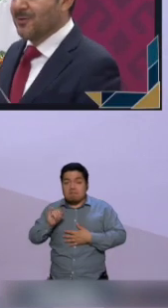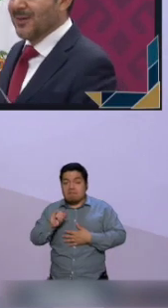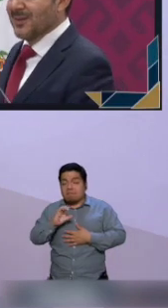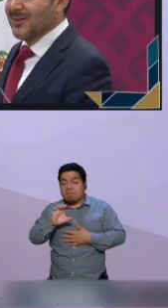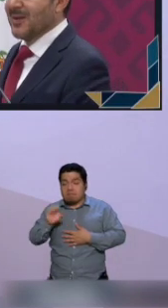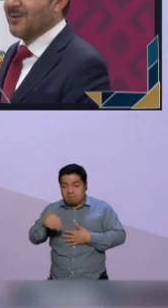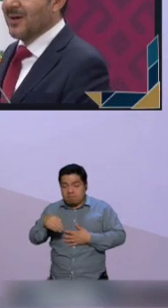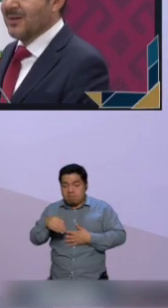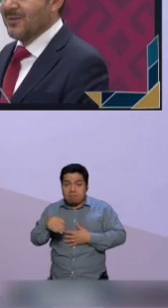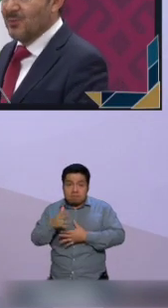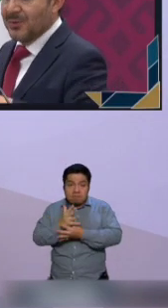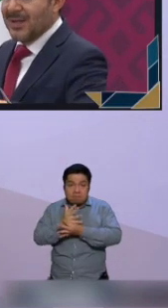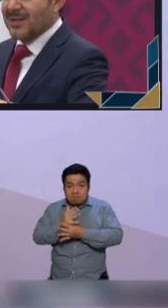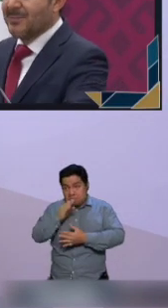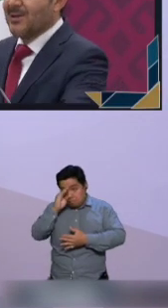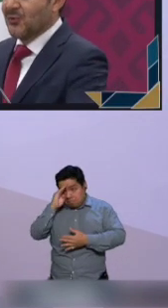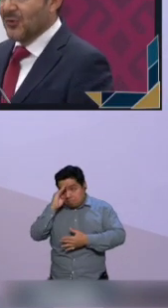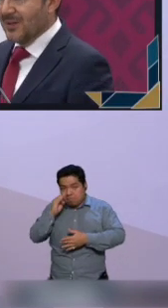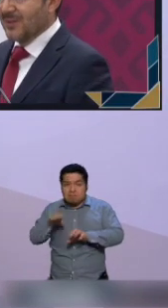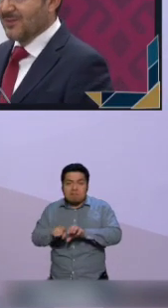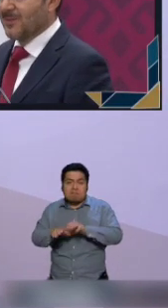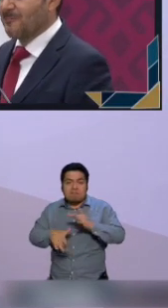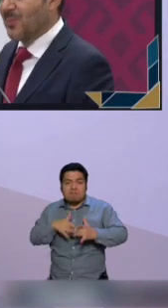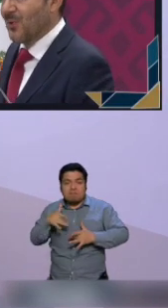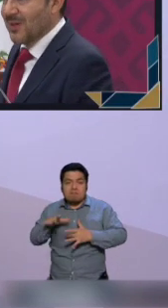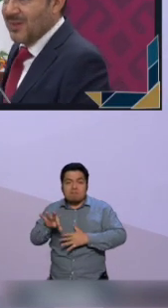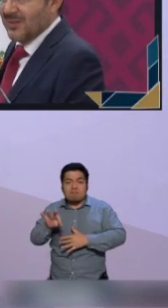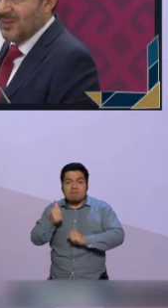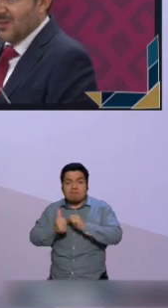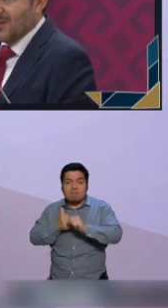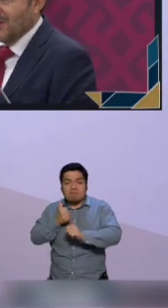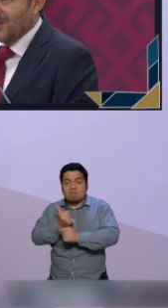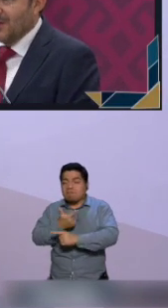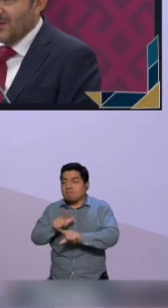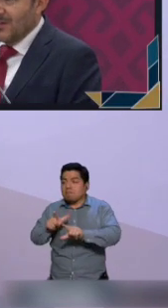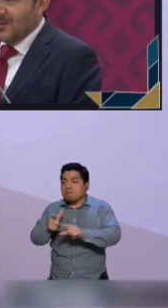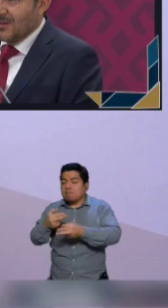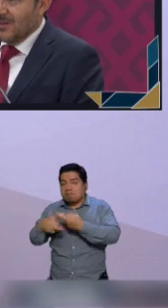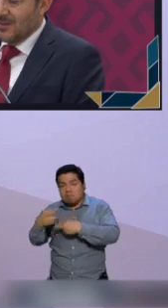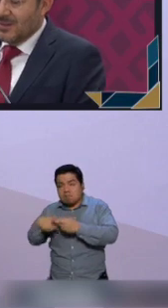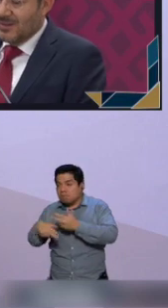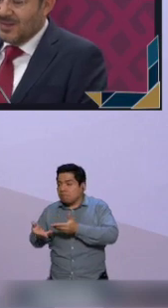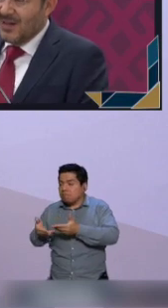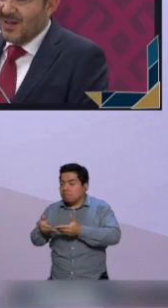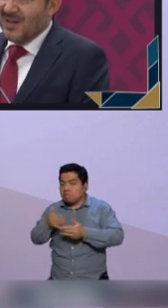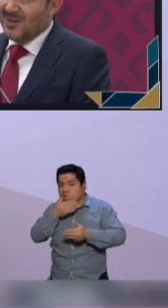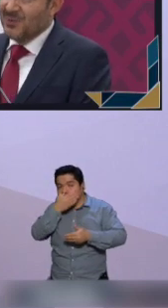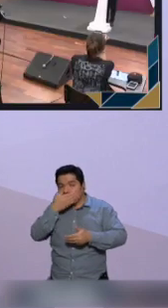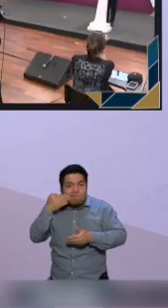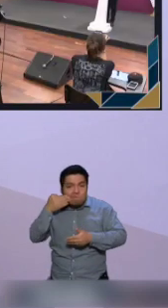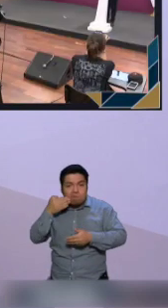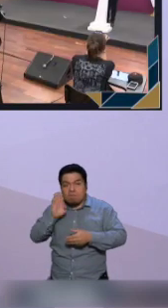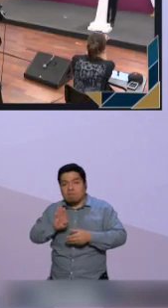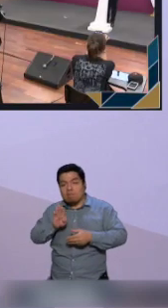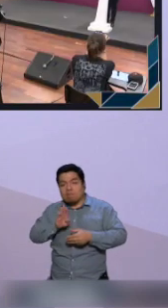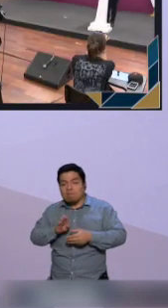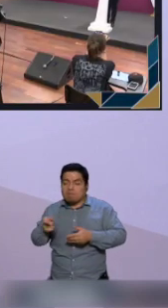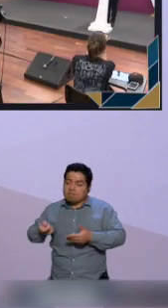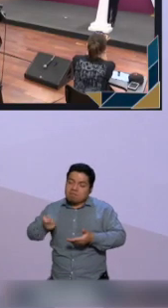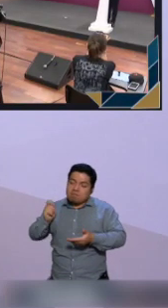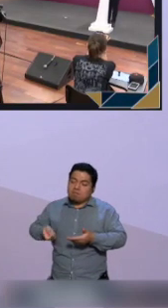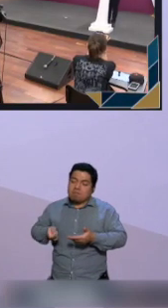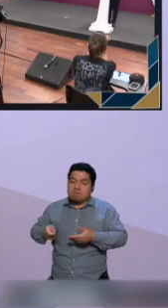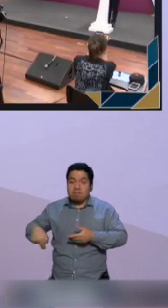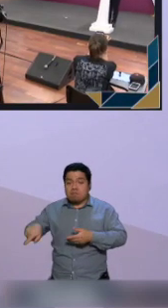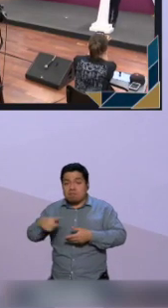Electoral y consideró que se trata de un retroceso de más de 40 años y una forma de censura. Asimismo, dijo que la resolución demuestra que los